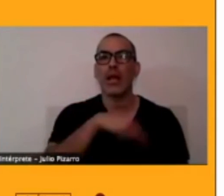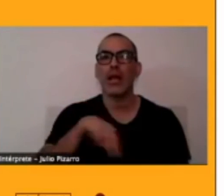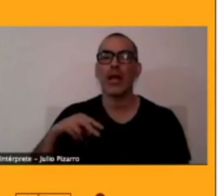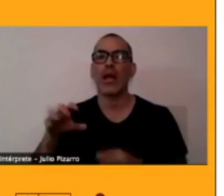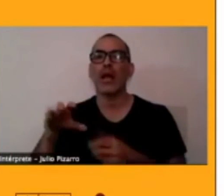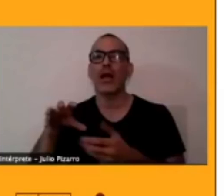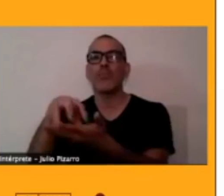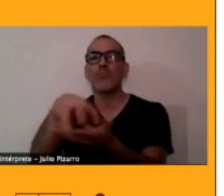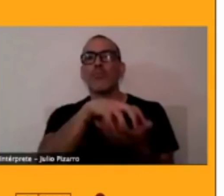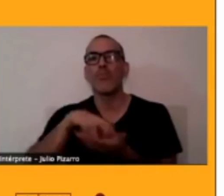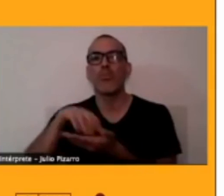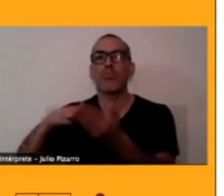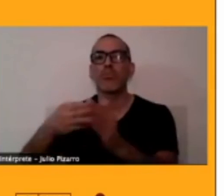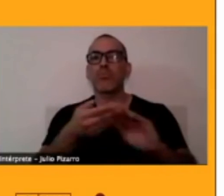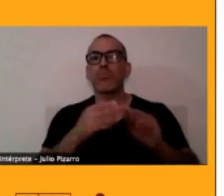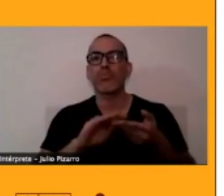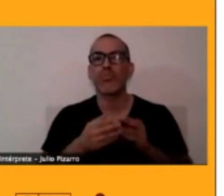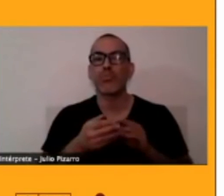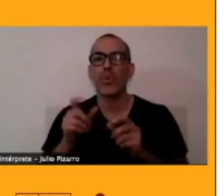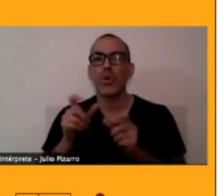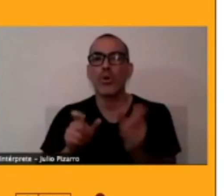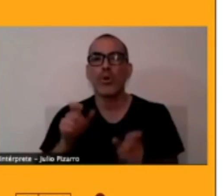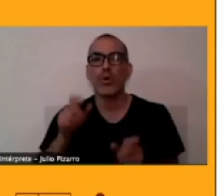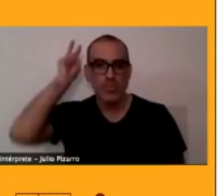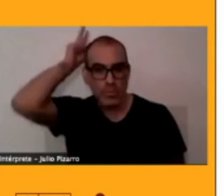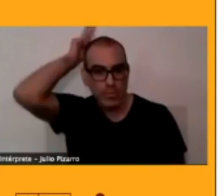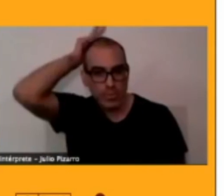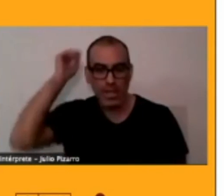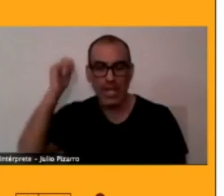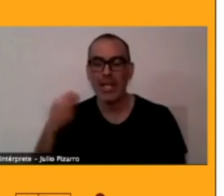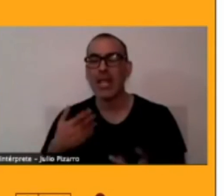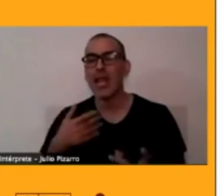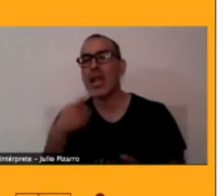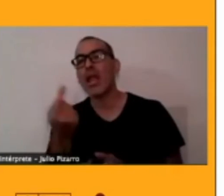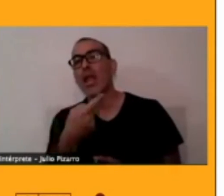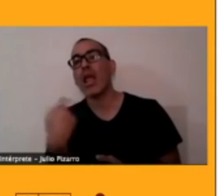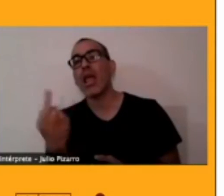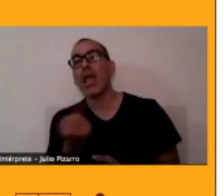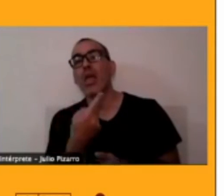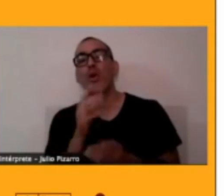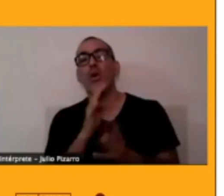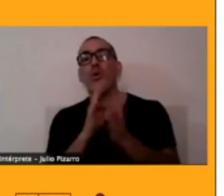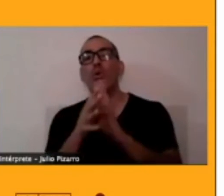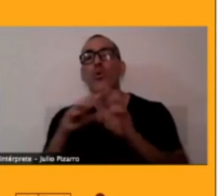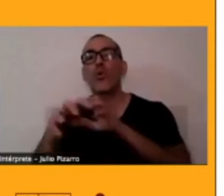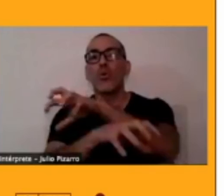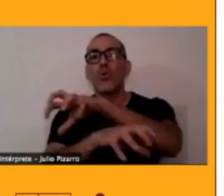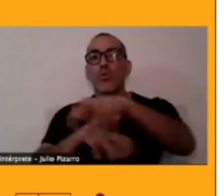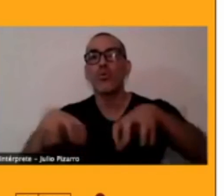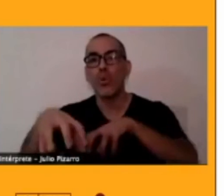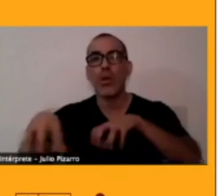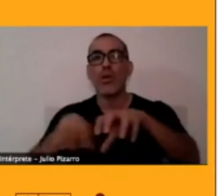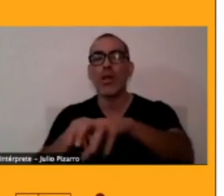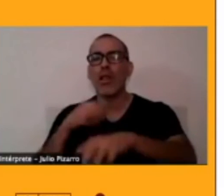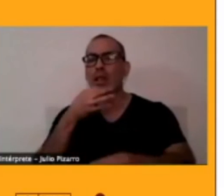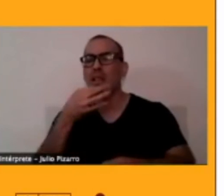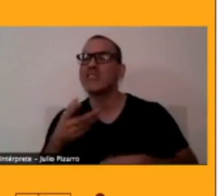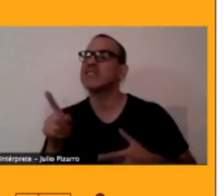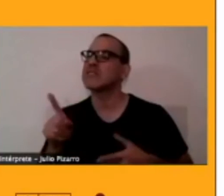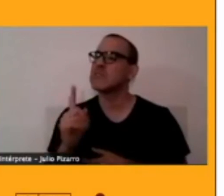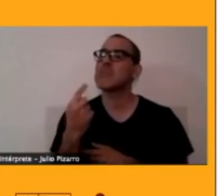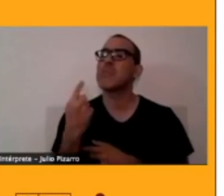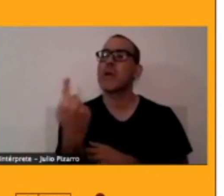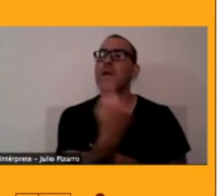que cada país se hiciera responsable y de que cada comunidad se hiciera responsable de estudiar el estado del